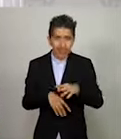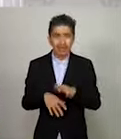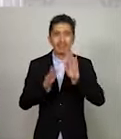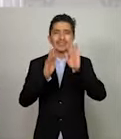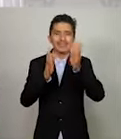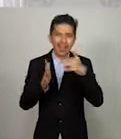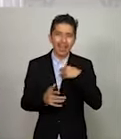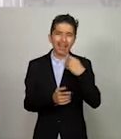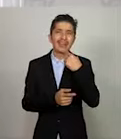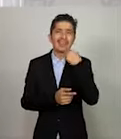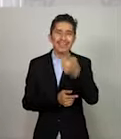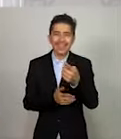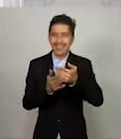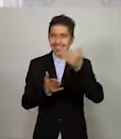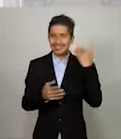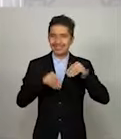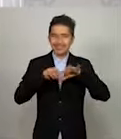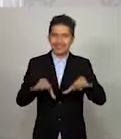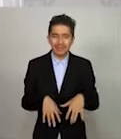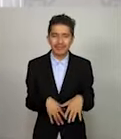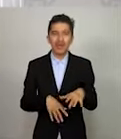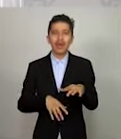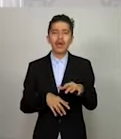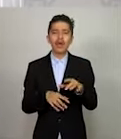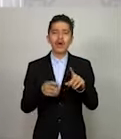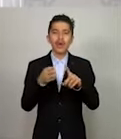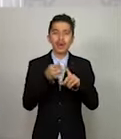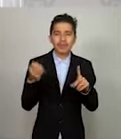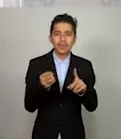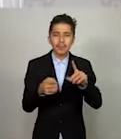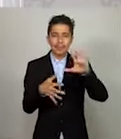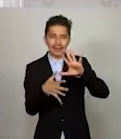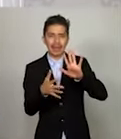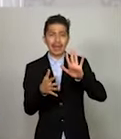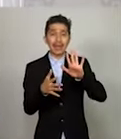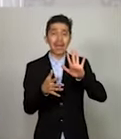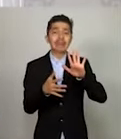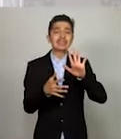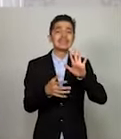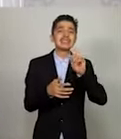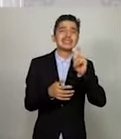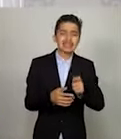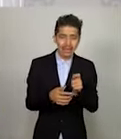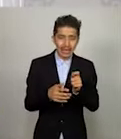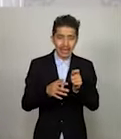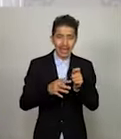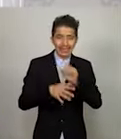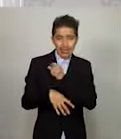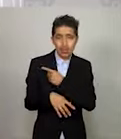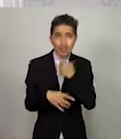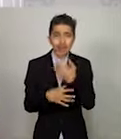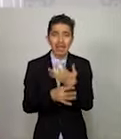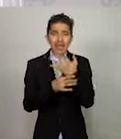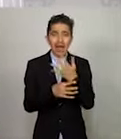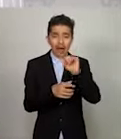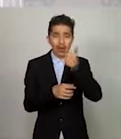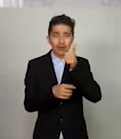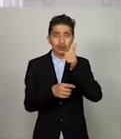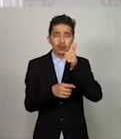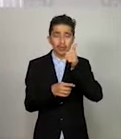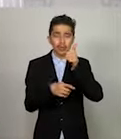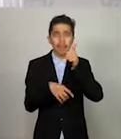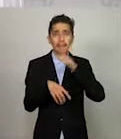ya lo decía en algún comunicado la Organización Panamericana de la Salud, Agosto sería un mes de muchos contagios.